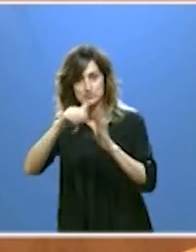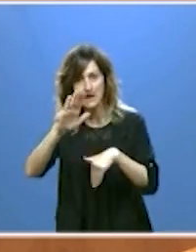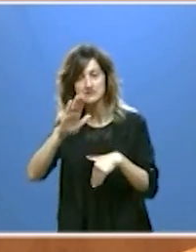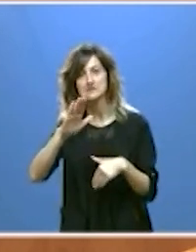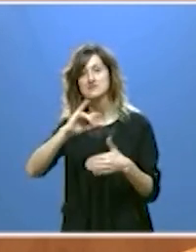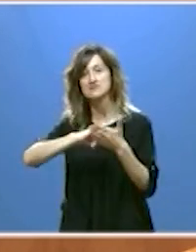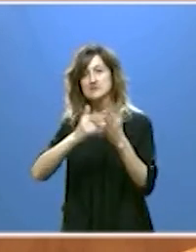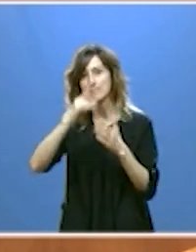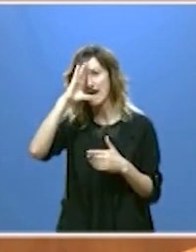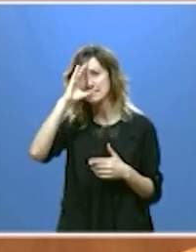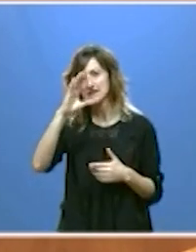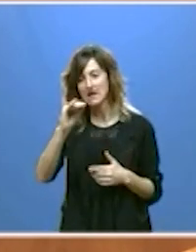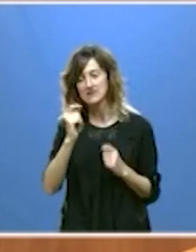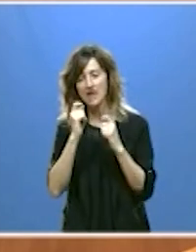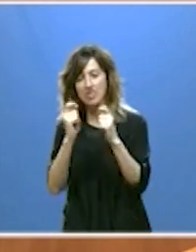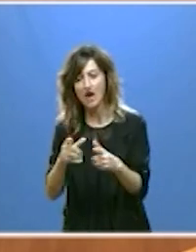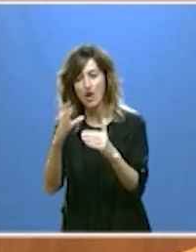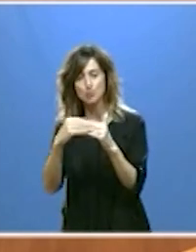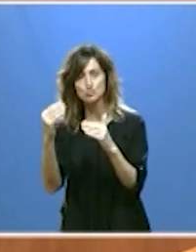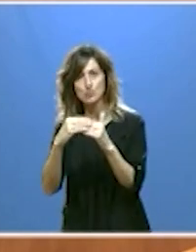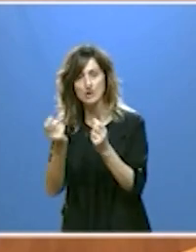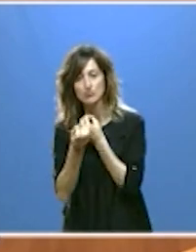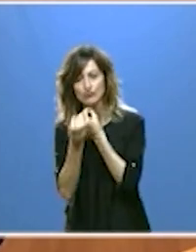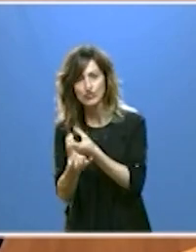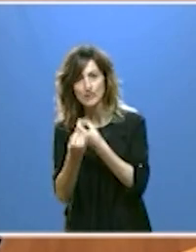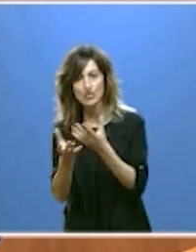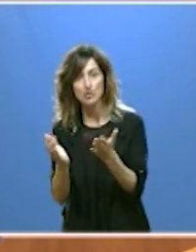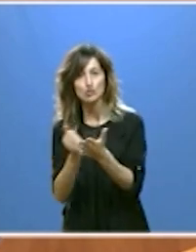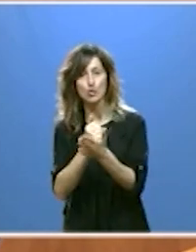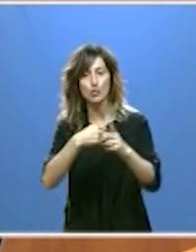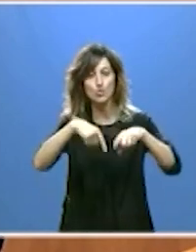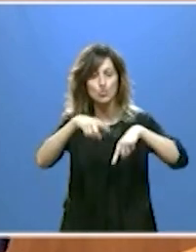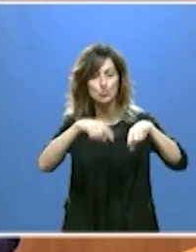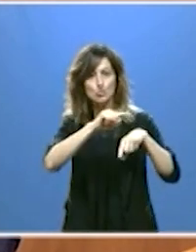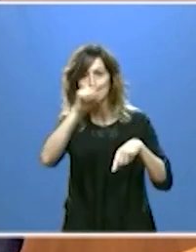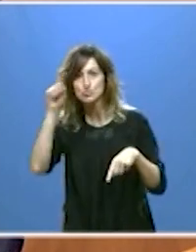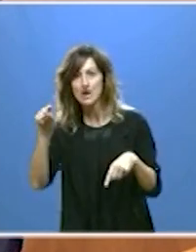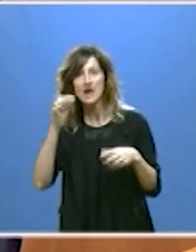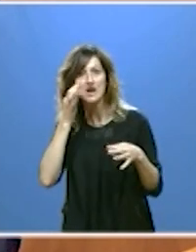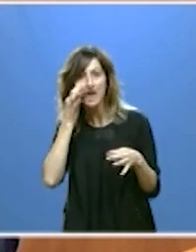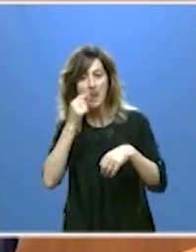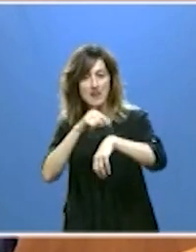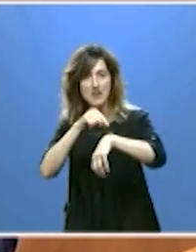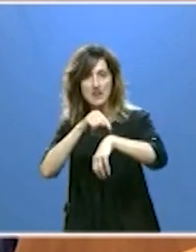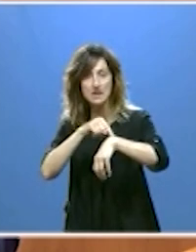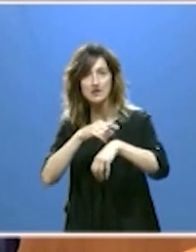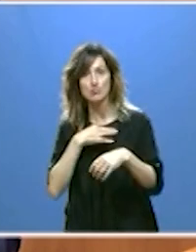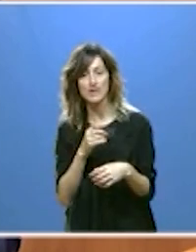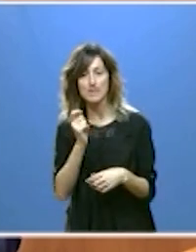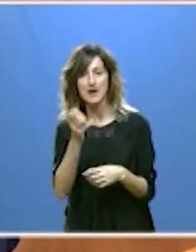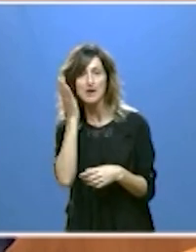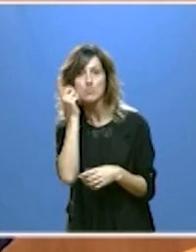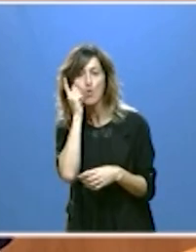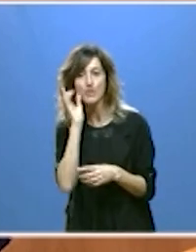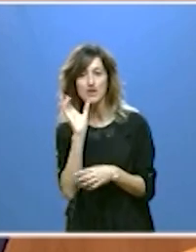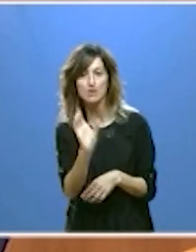inteligente que ofrecerá a los usuarios información de todas las rutas en tiempo real, la posibilidad de pagar con el móvil